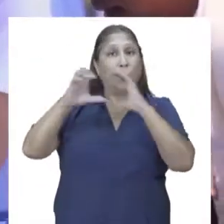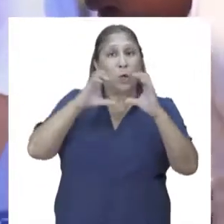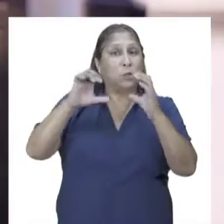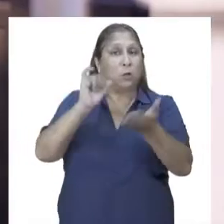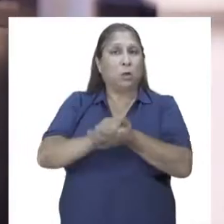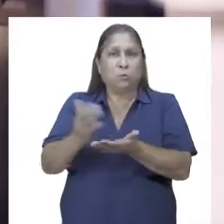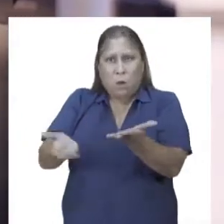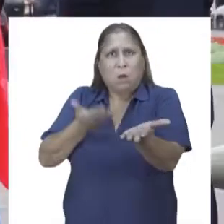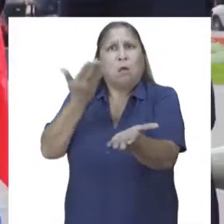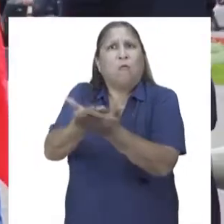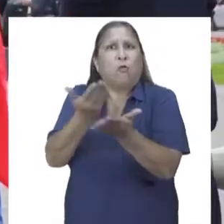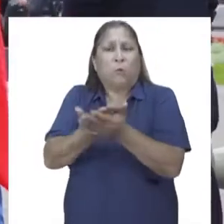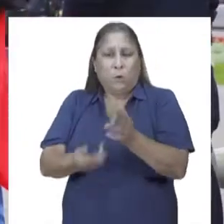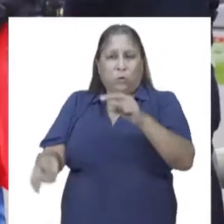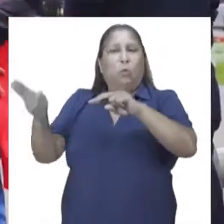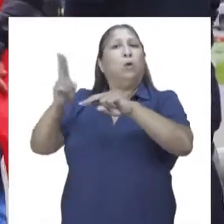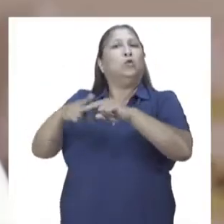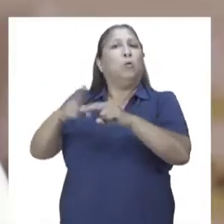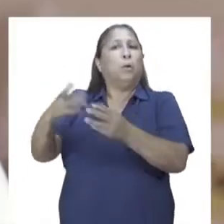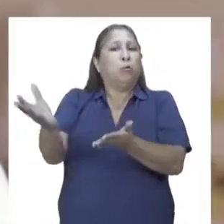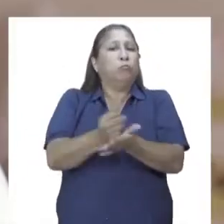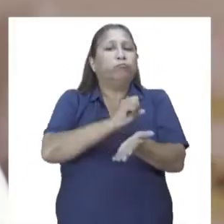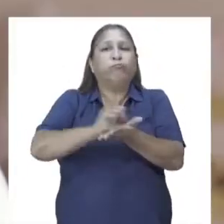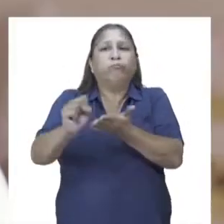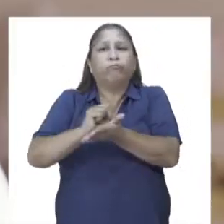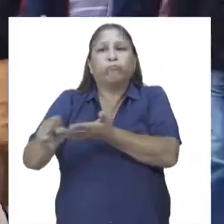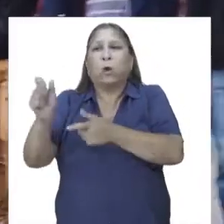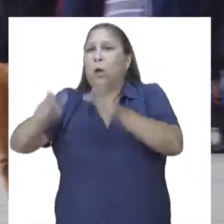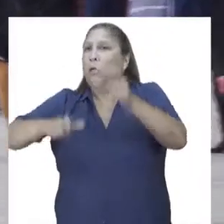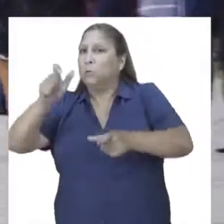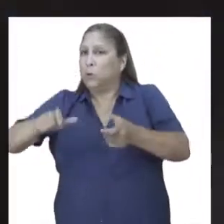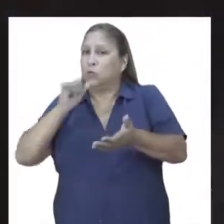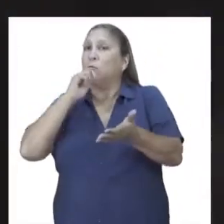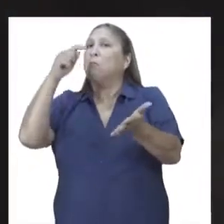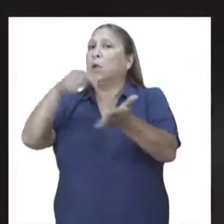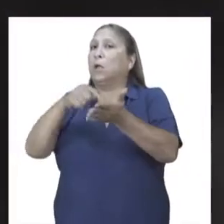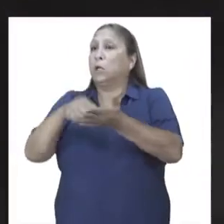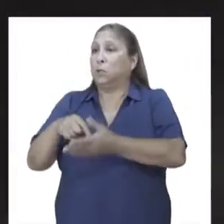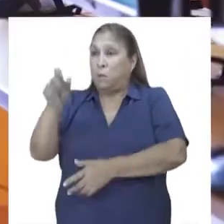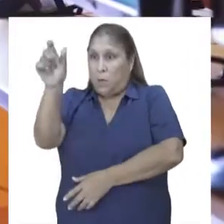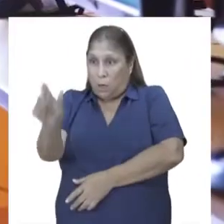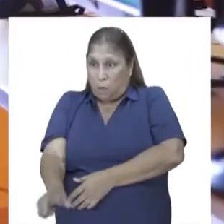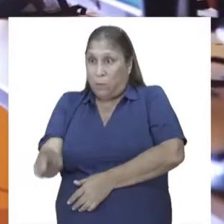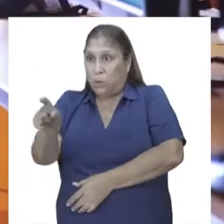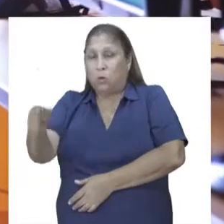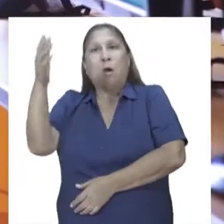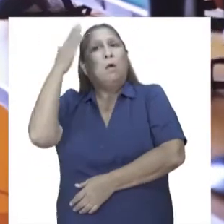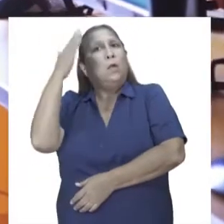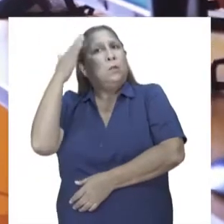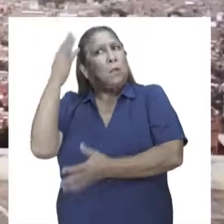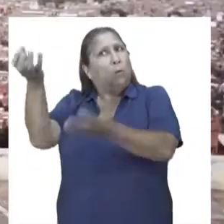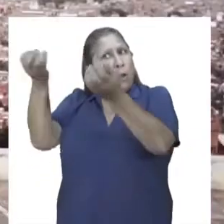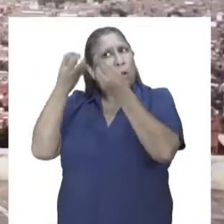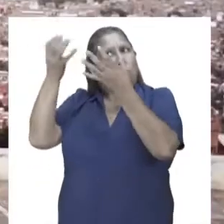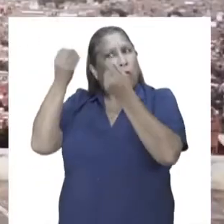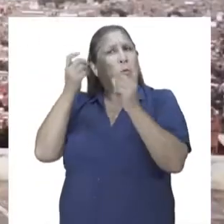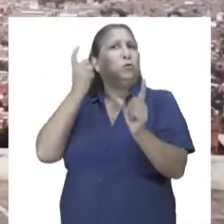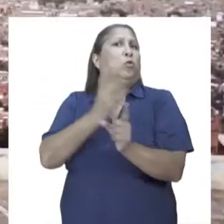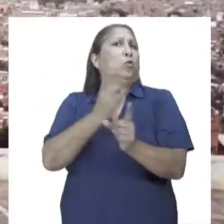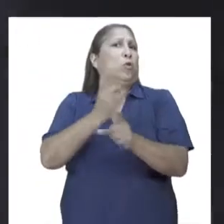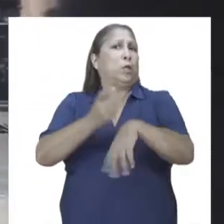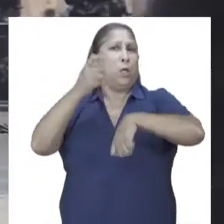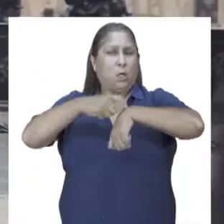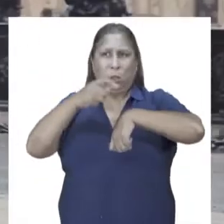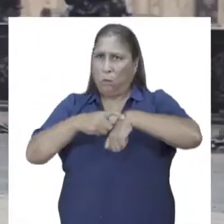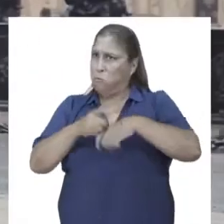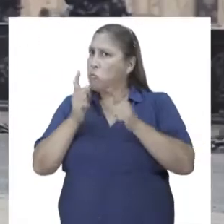informar sobre los incrementos en las tarifas al público usuario, de modo tal que este último pueda contar con información adecuada y en tiempo